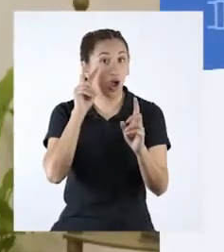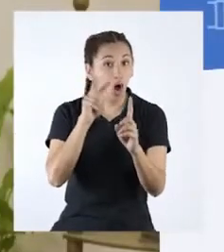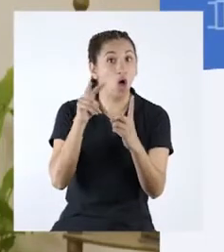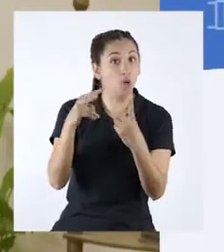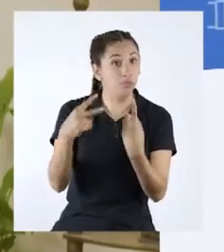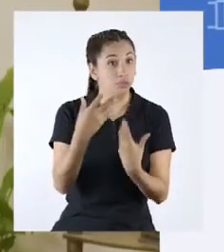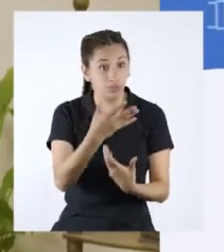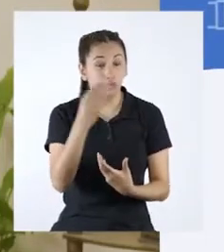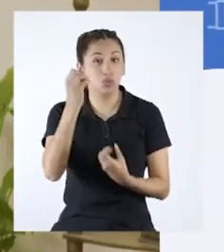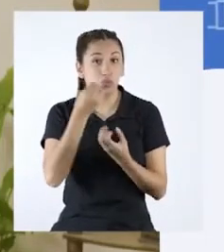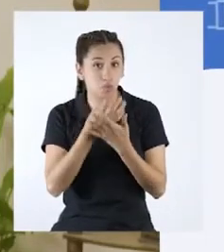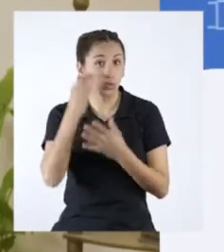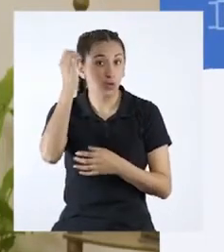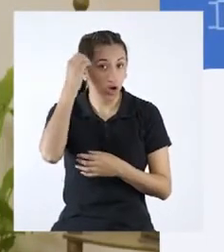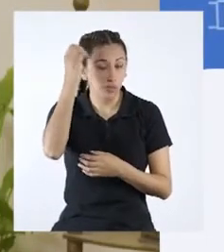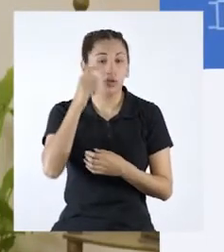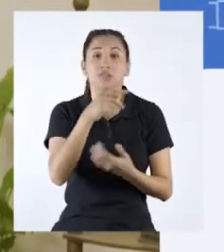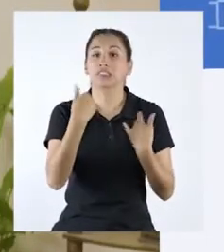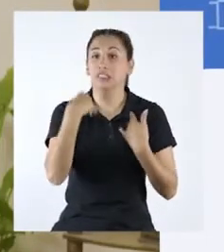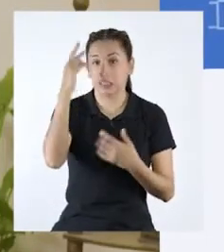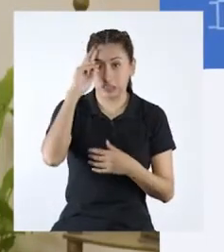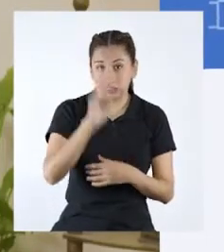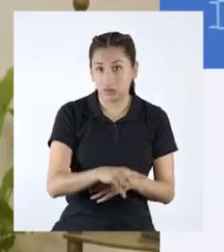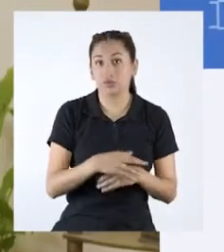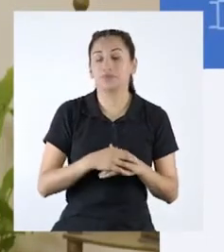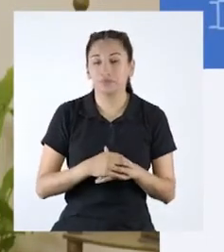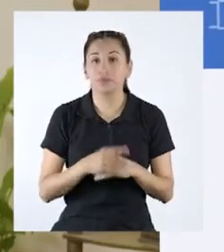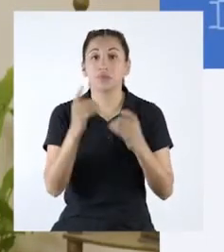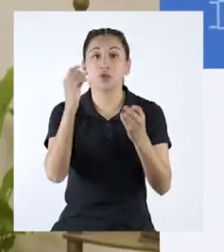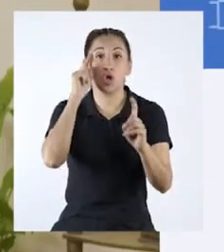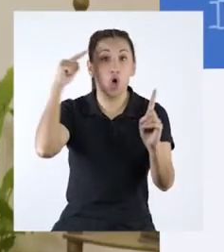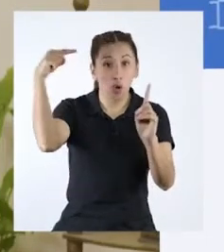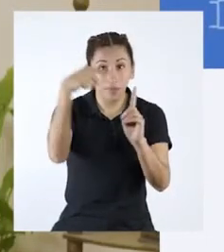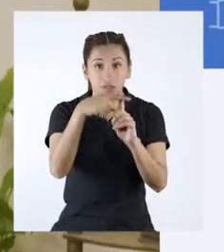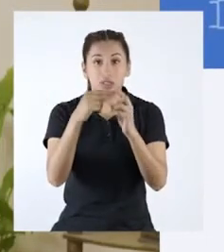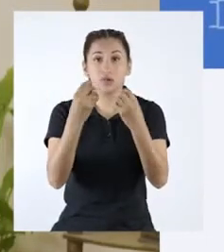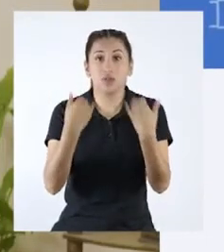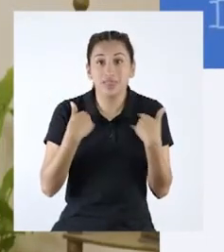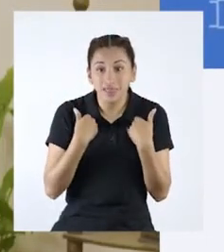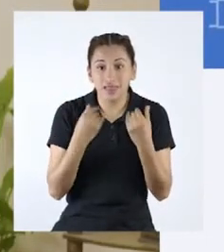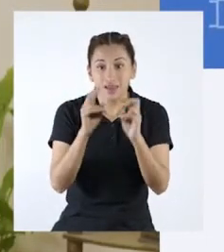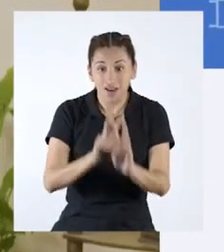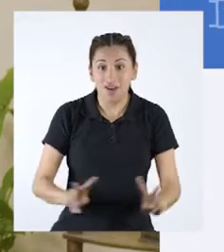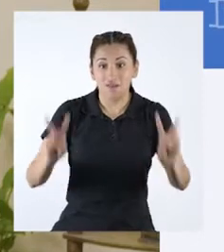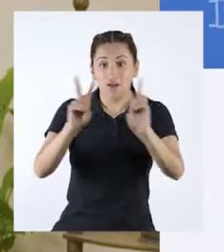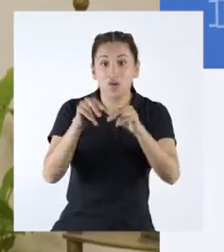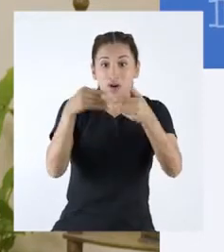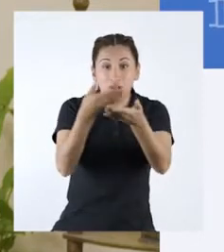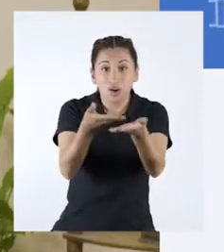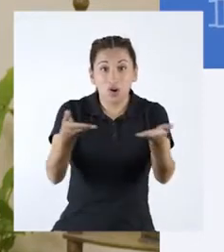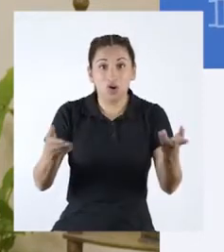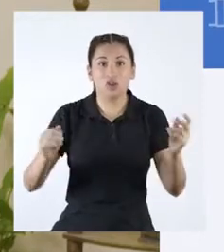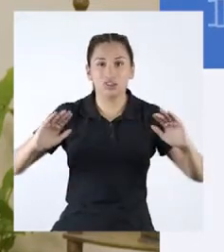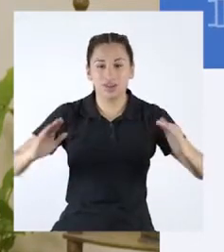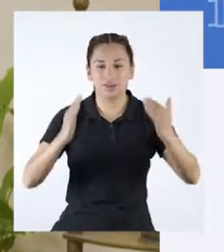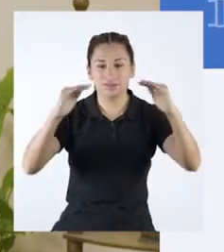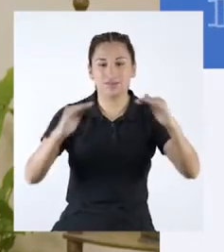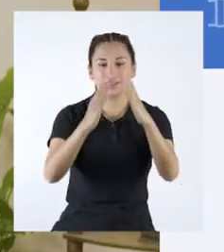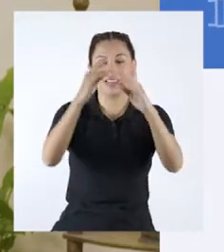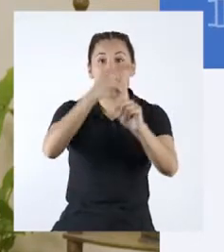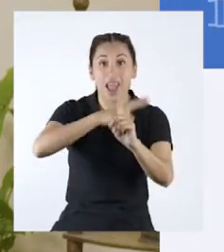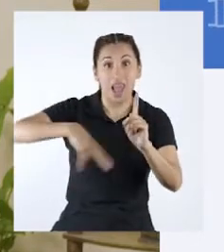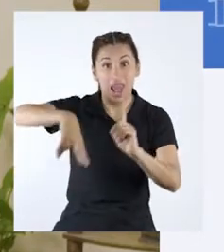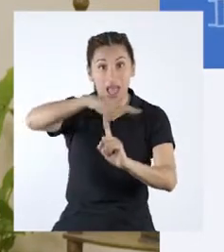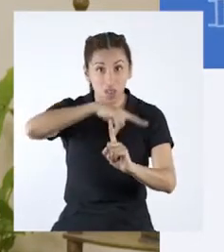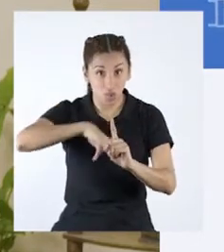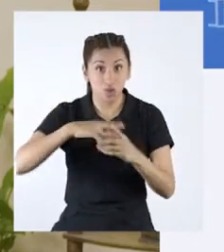observaciones, Yamile, y tienes razón. El objetivo de reconocer y valorar los patrimonios naturales, aparte de